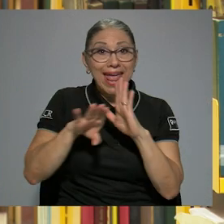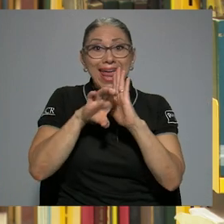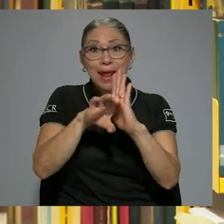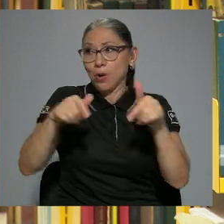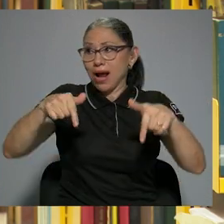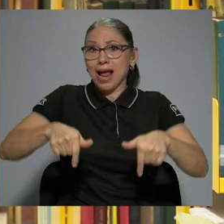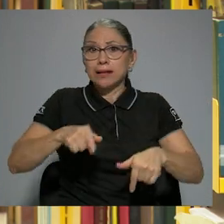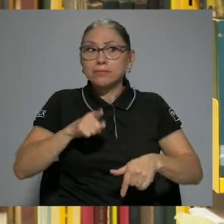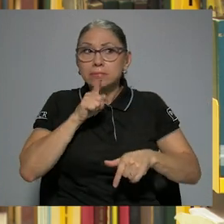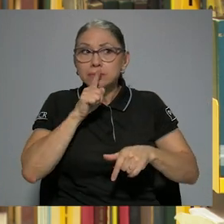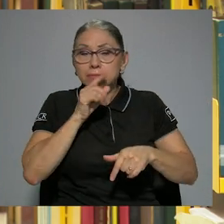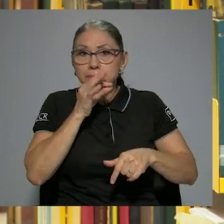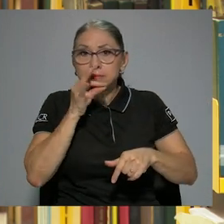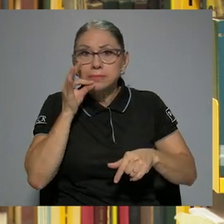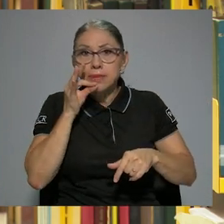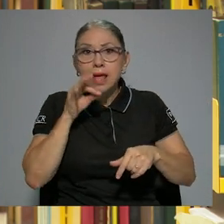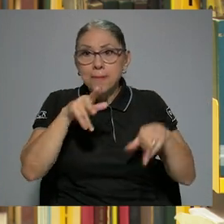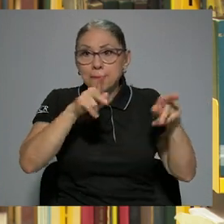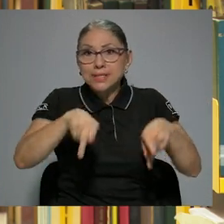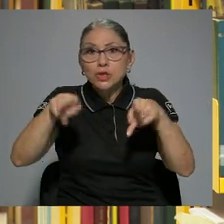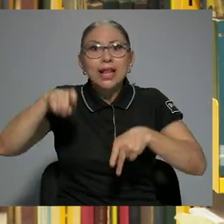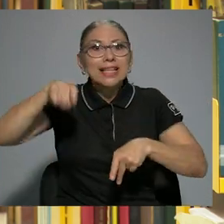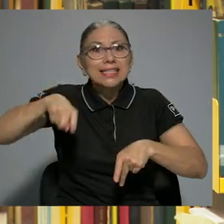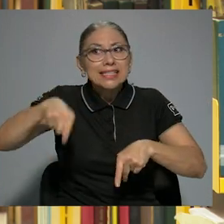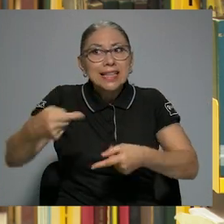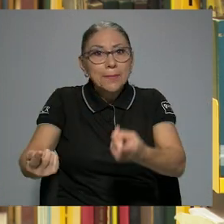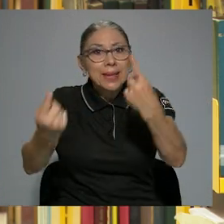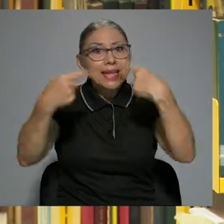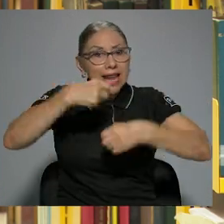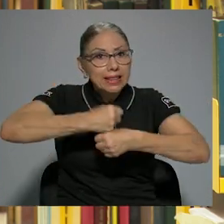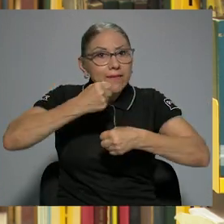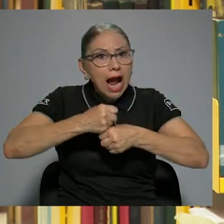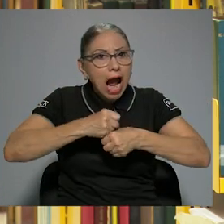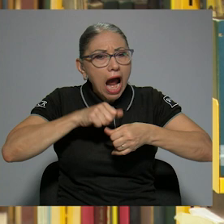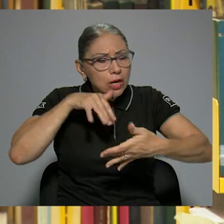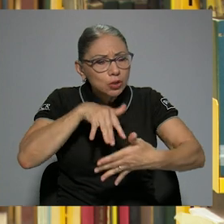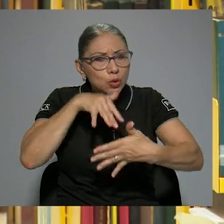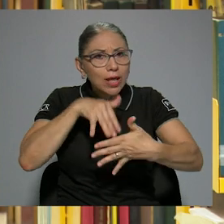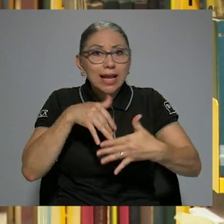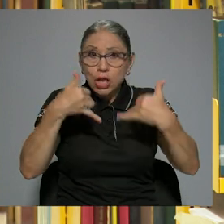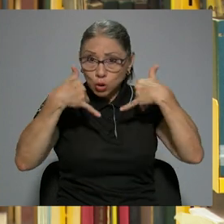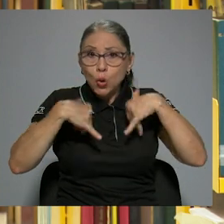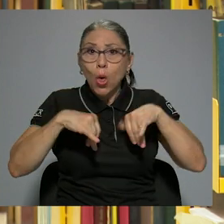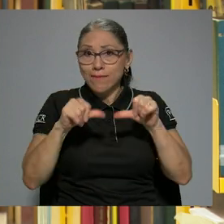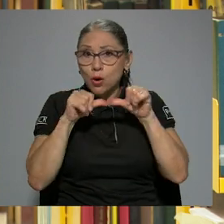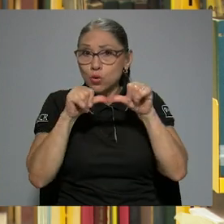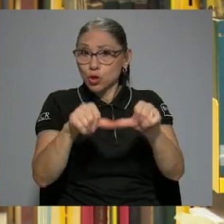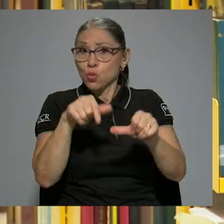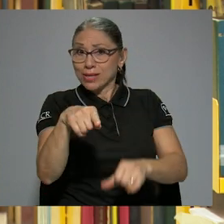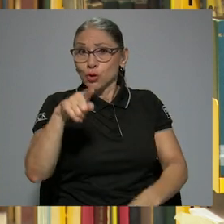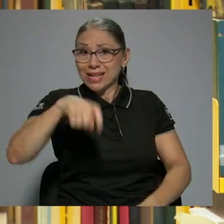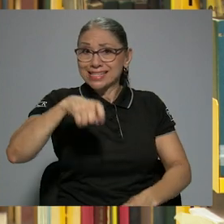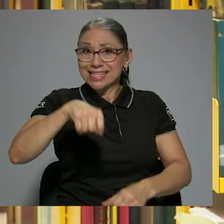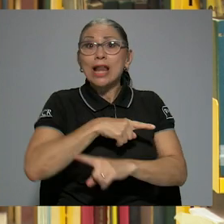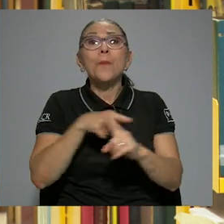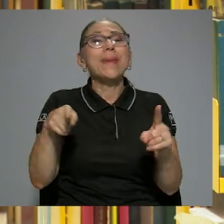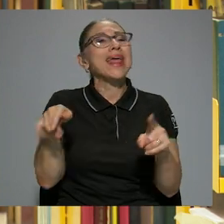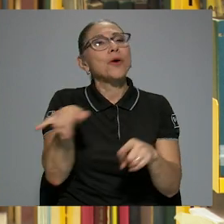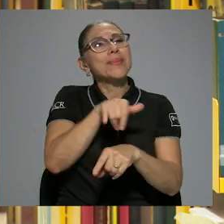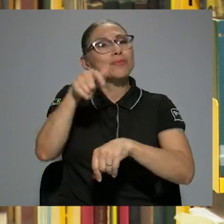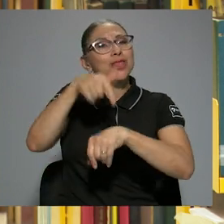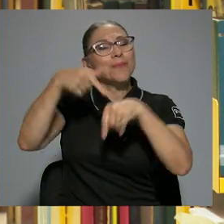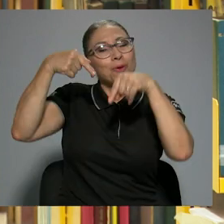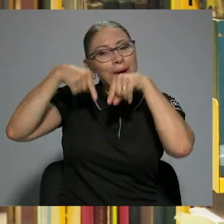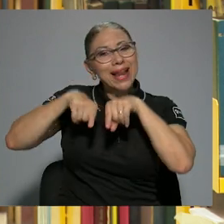ejemplo, acá donde estamos, de silencio, donde los chicos necesitan un espacio para venir a trabajar, que sigue siendo necesario,